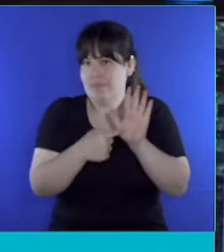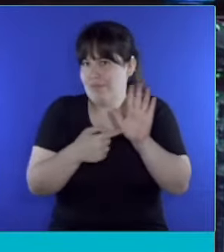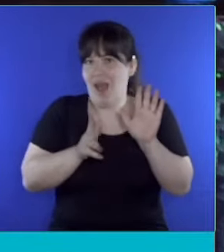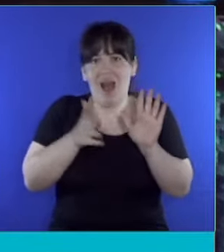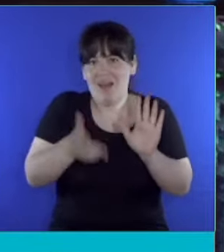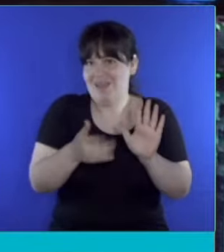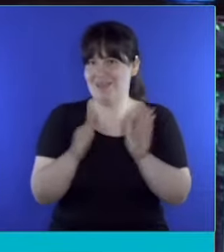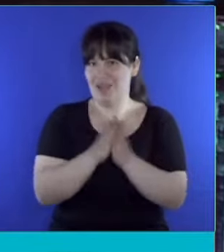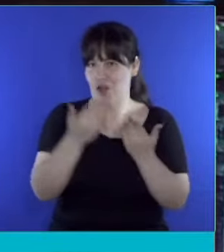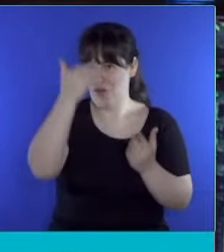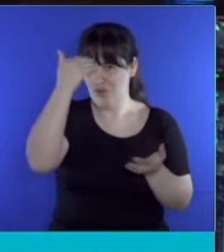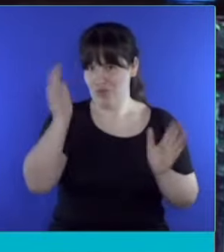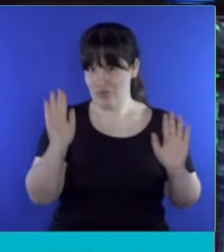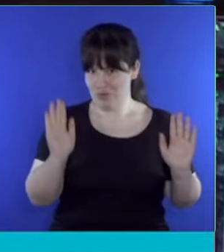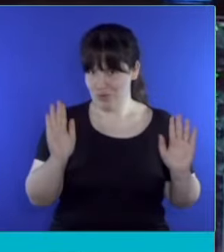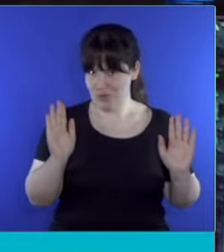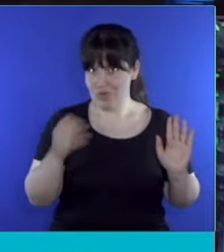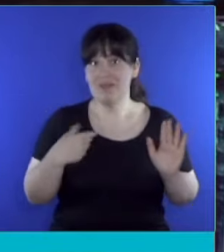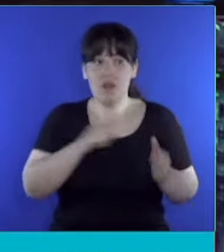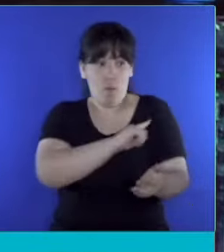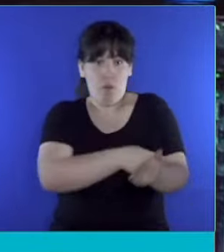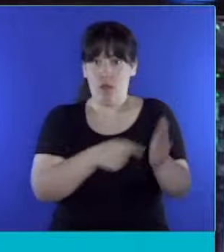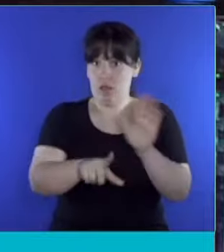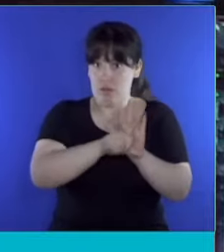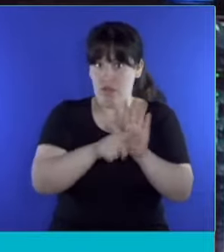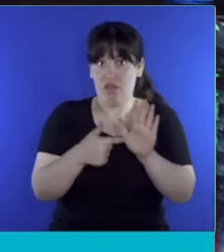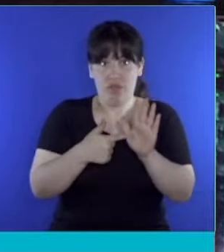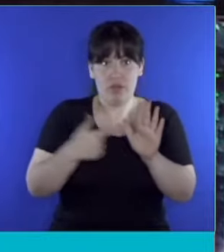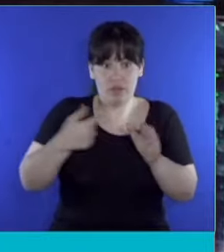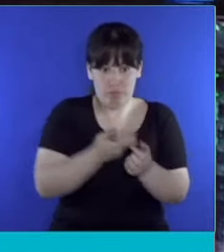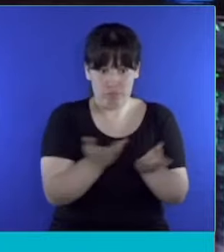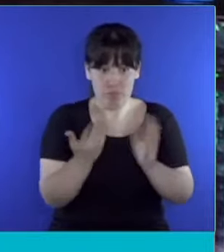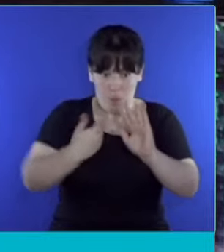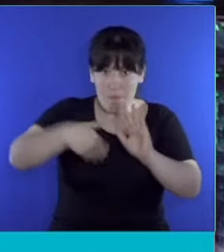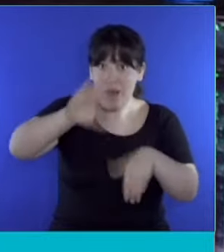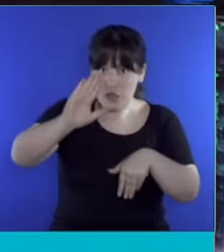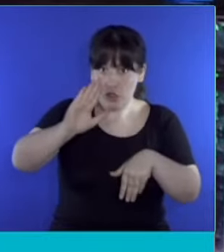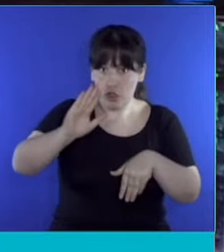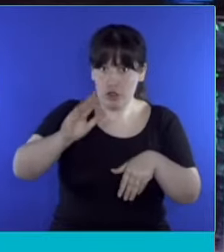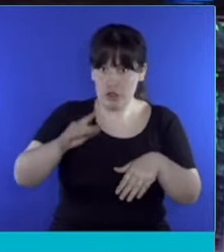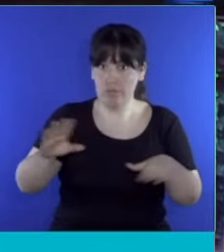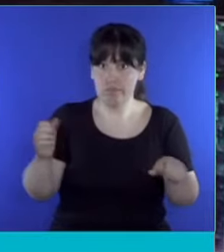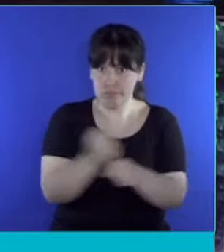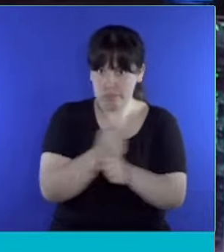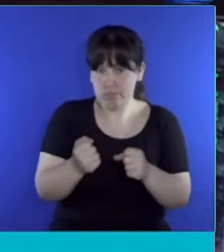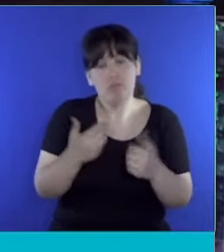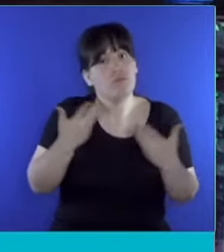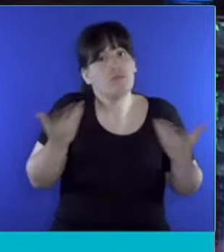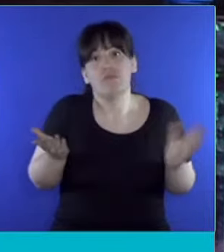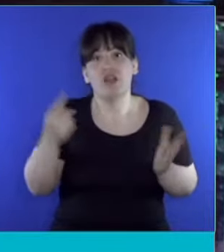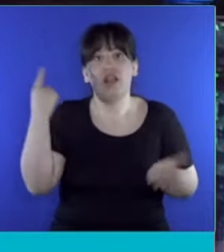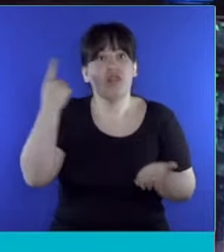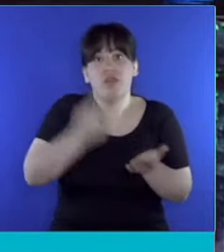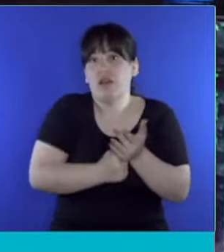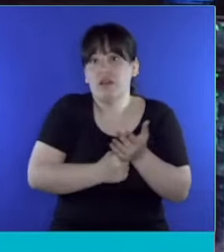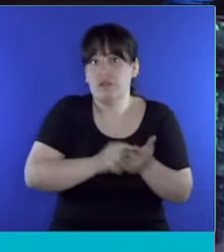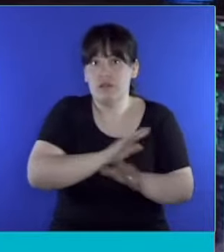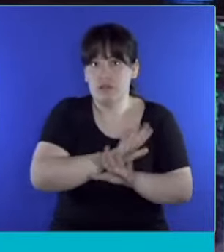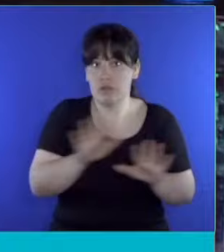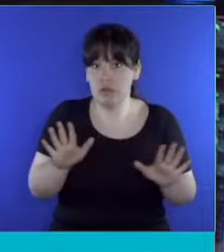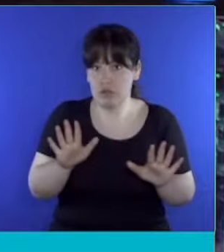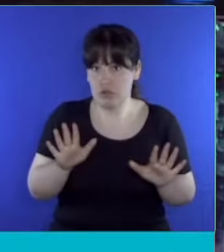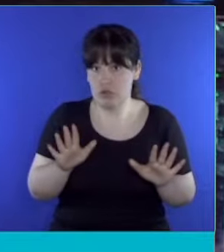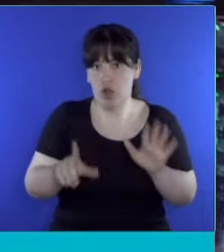Y si el Poder Legislativo reúne las mayorías que exige la Constitución, estamos frente a una decisión de mérito, oportunidad y